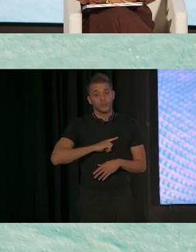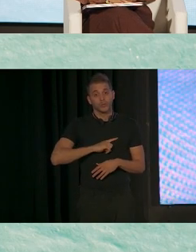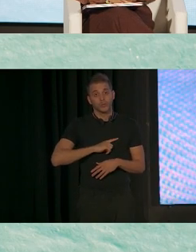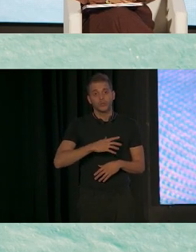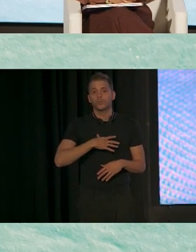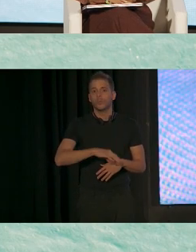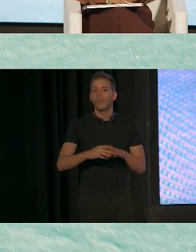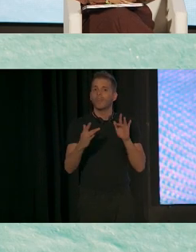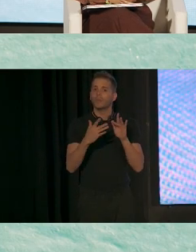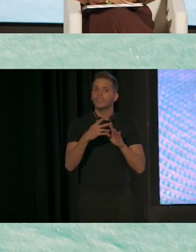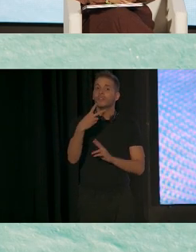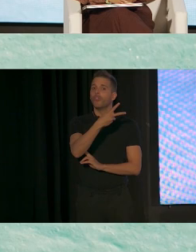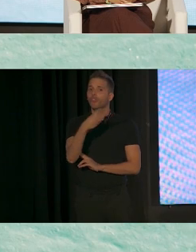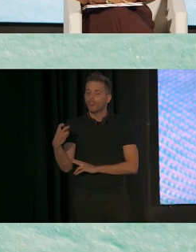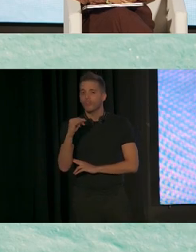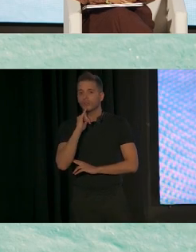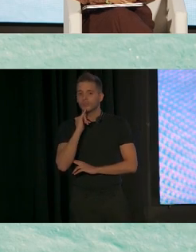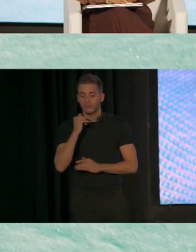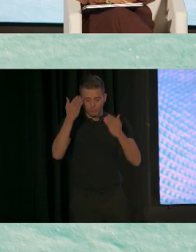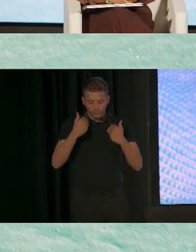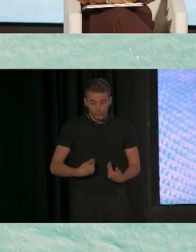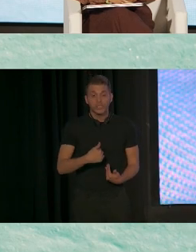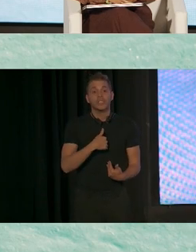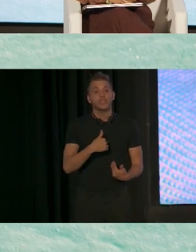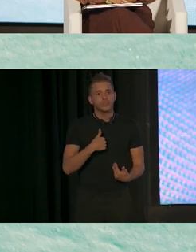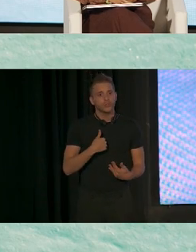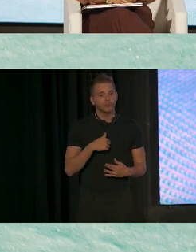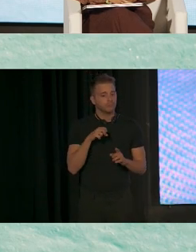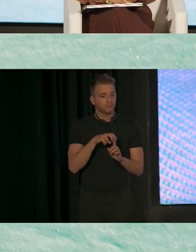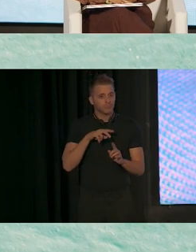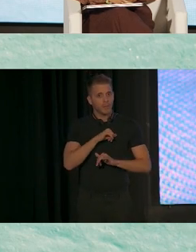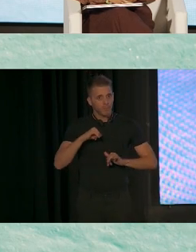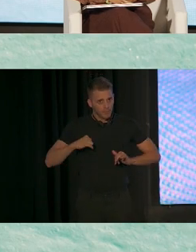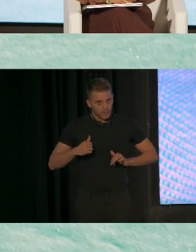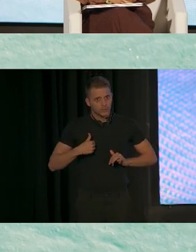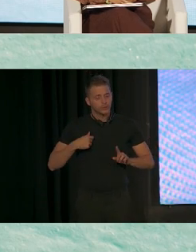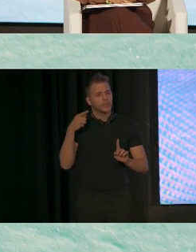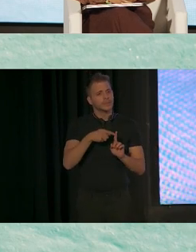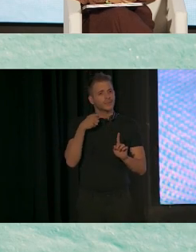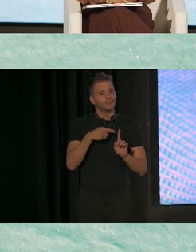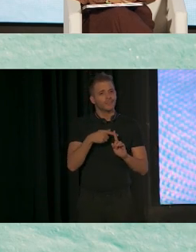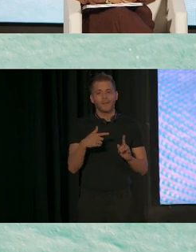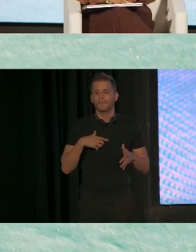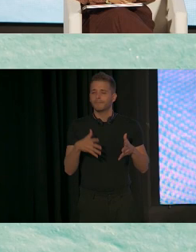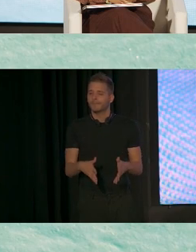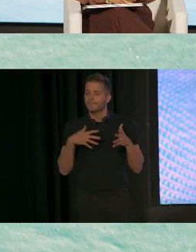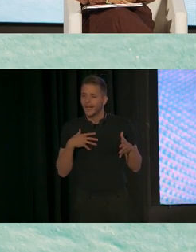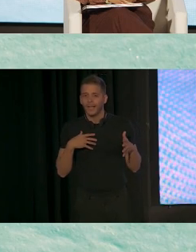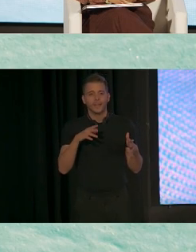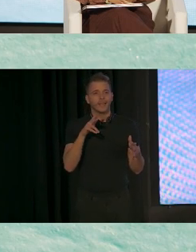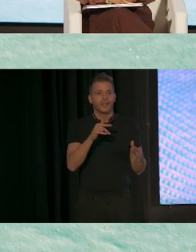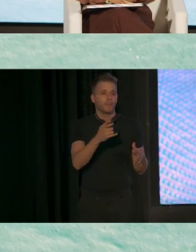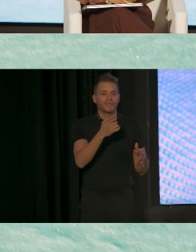idiomas. Y yo personalmente he usado esa línea y me encanta escuchar los idiomas tan diferentes como Bengali,